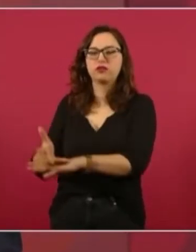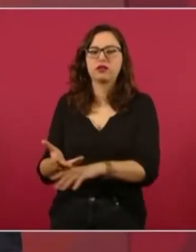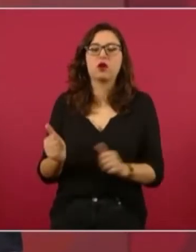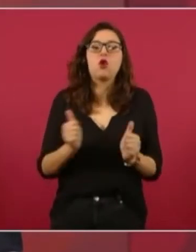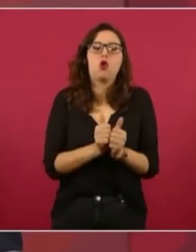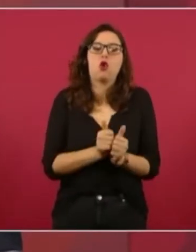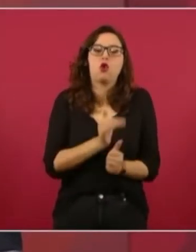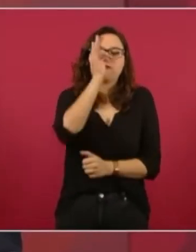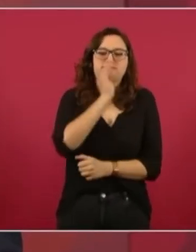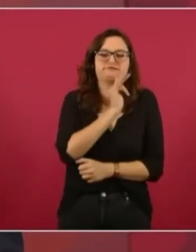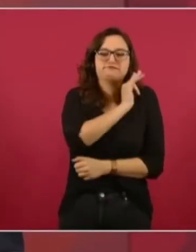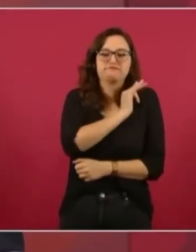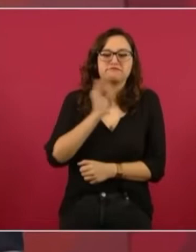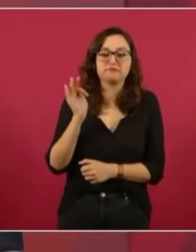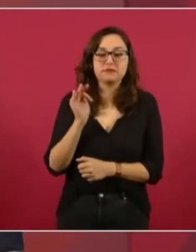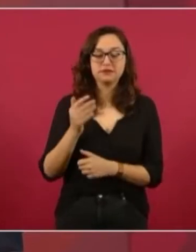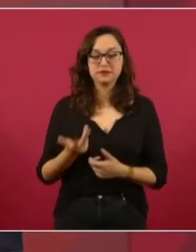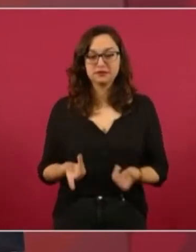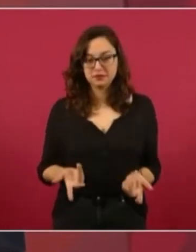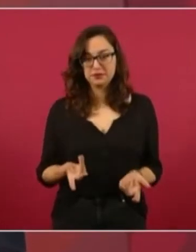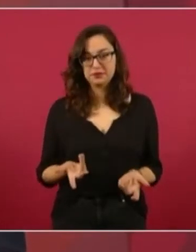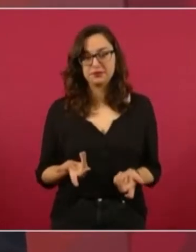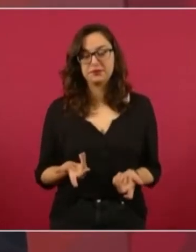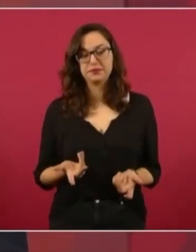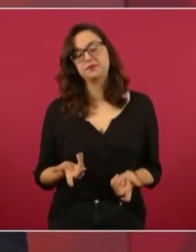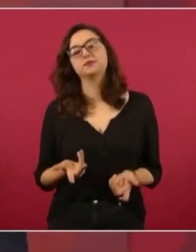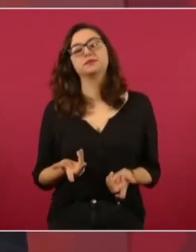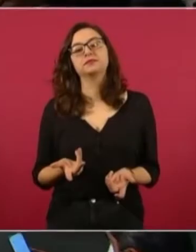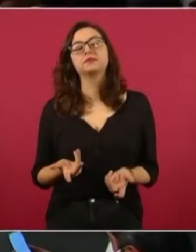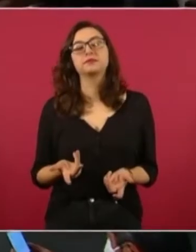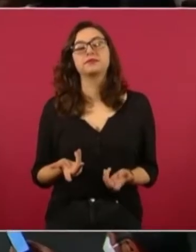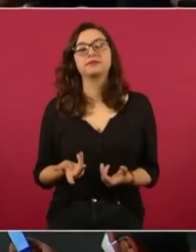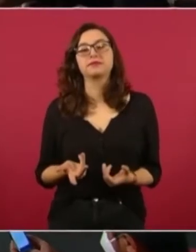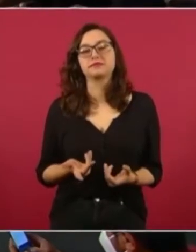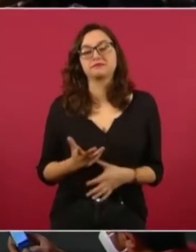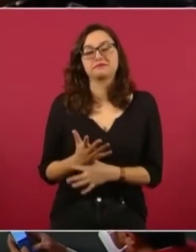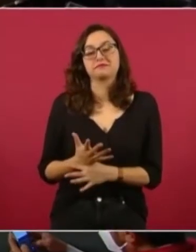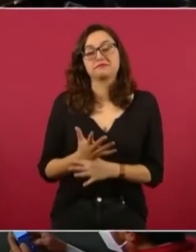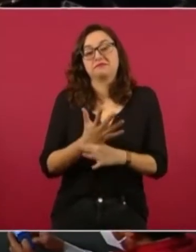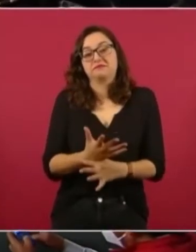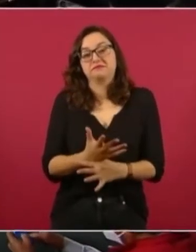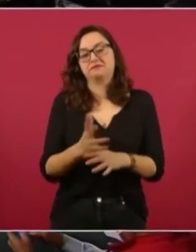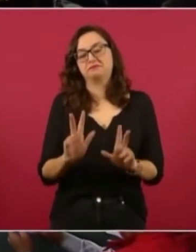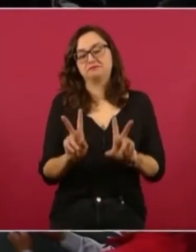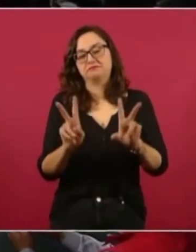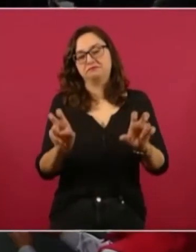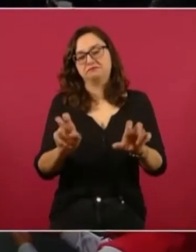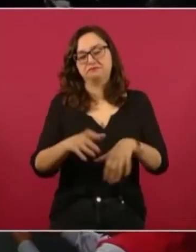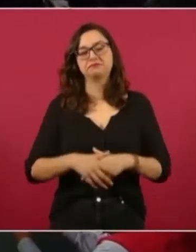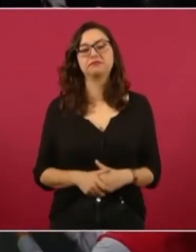Y está el episodio de